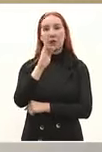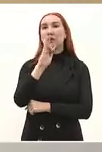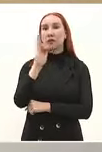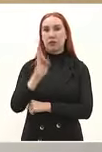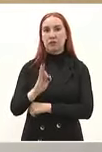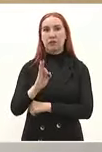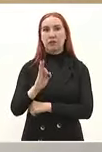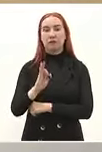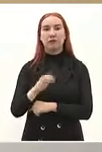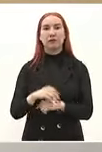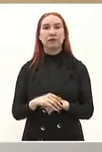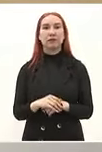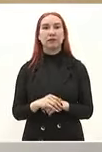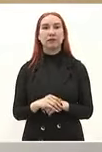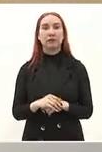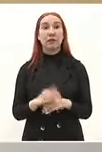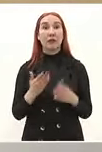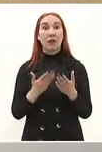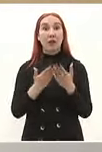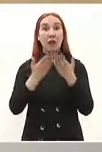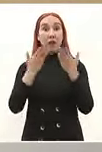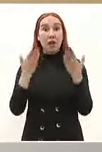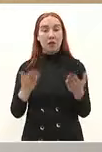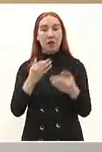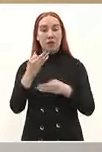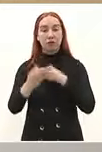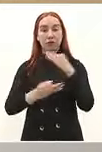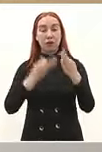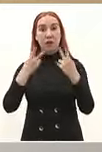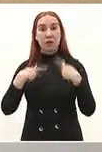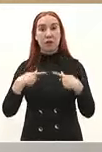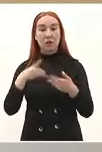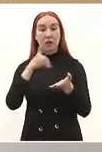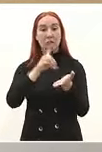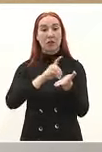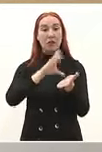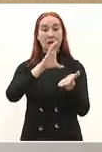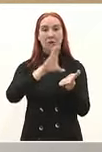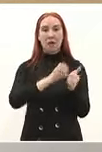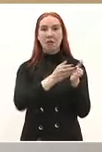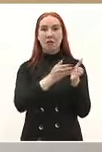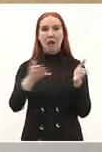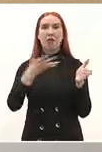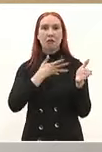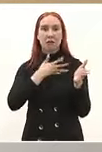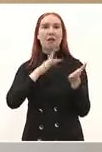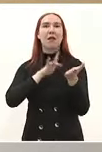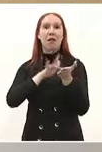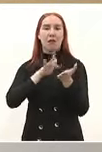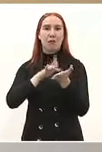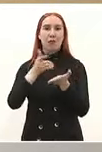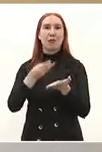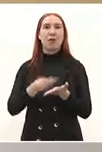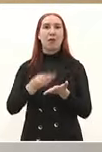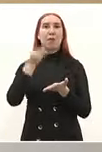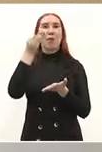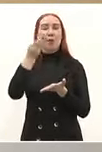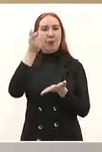ya todos los discapacitados de San Luis Potosí tienen pensión ya es universal